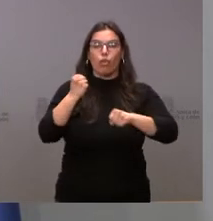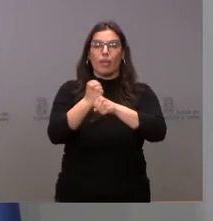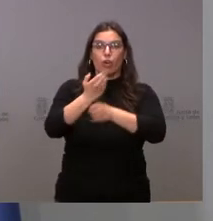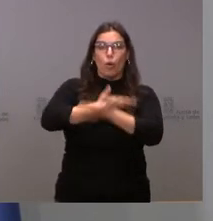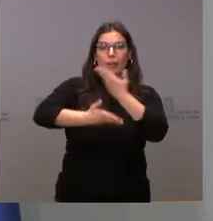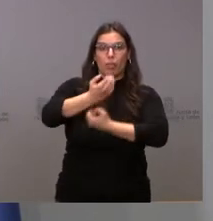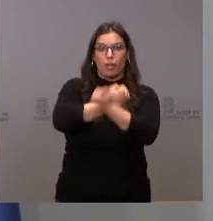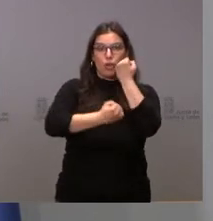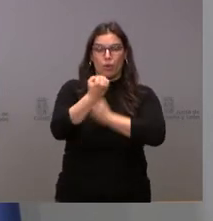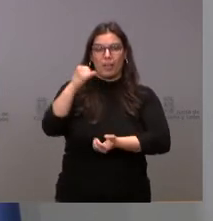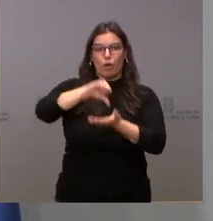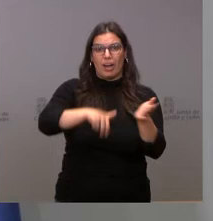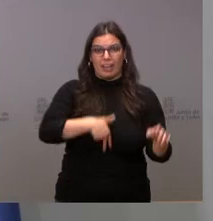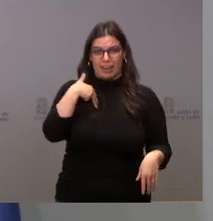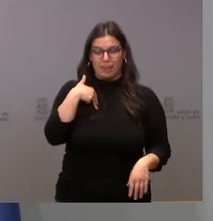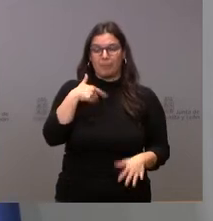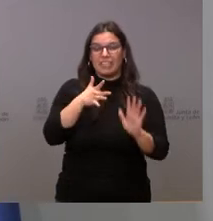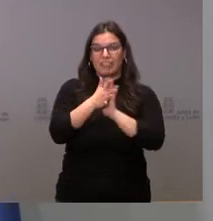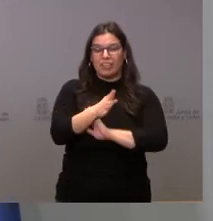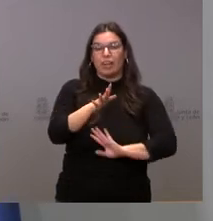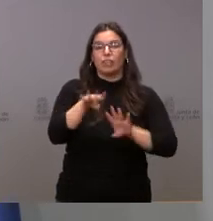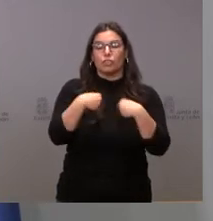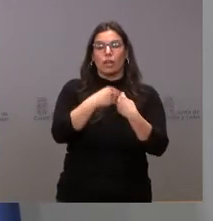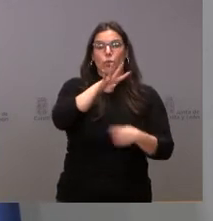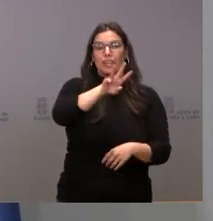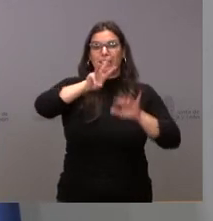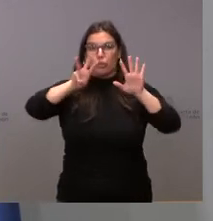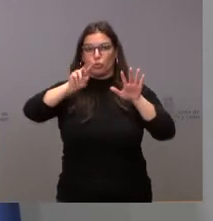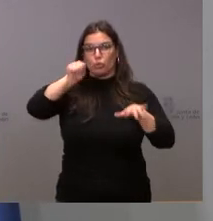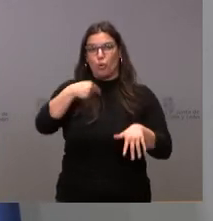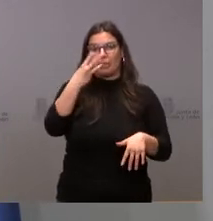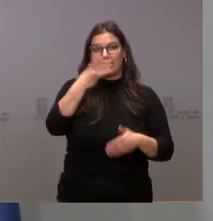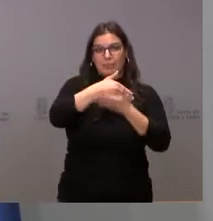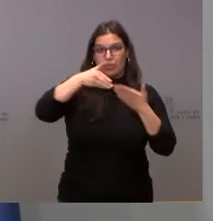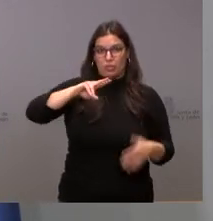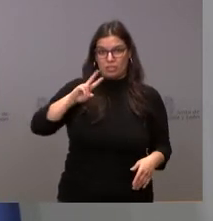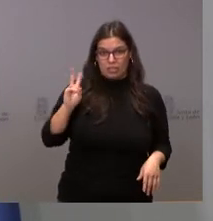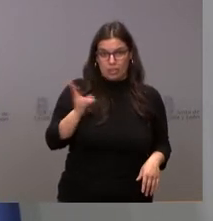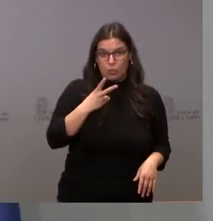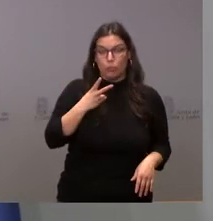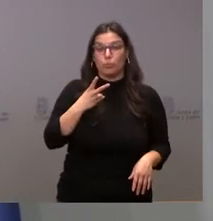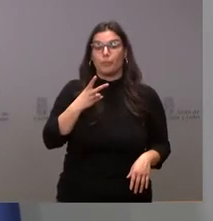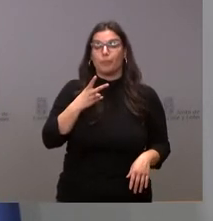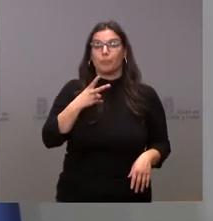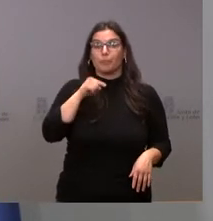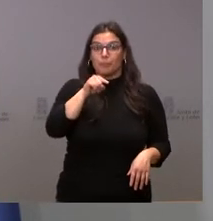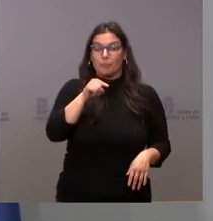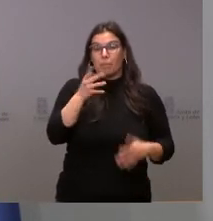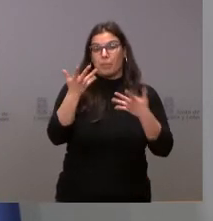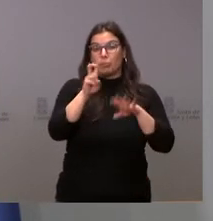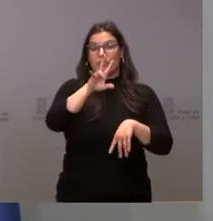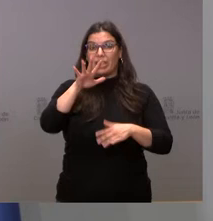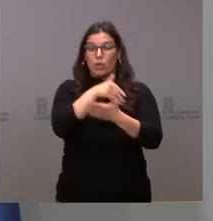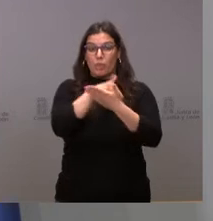Económica Local General. Hablamos de 48,3 millones de euros, de los cuales unos 25